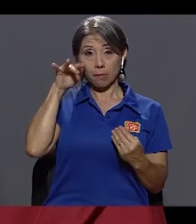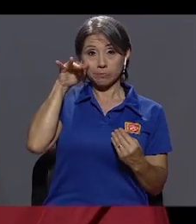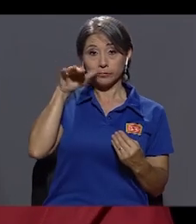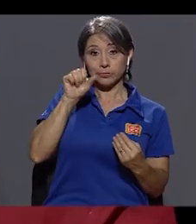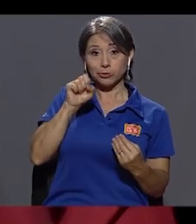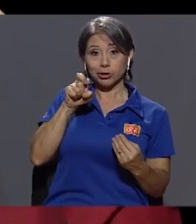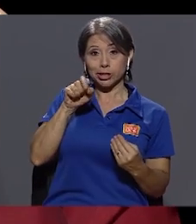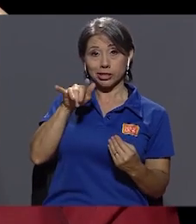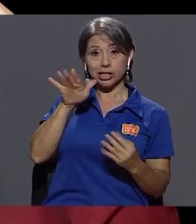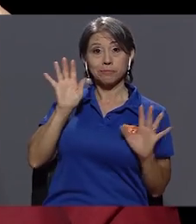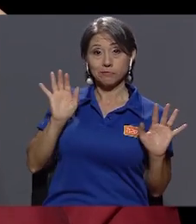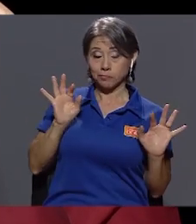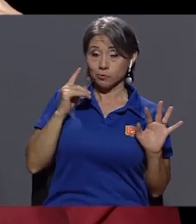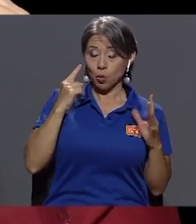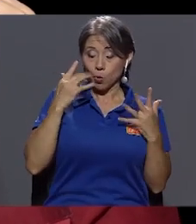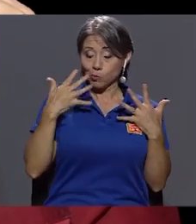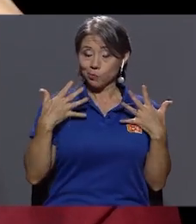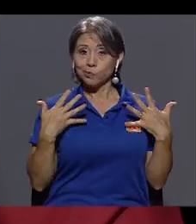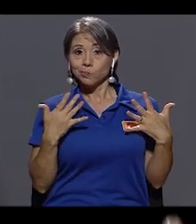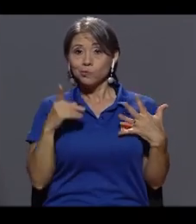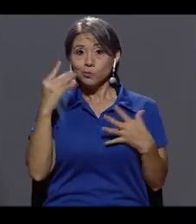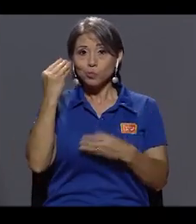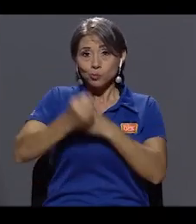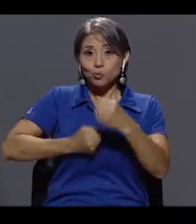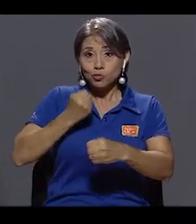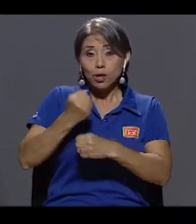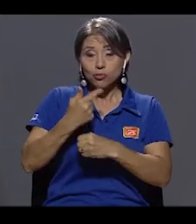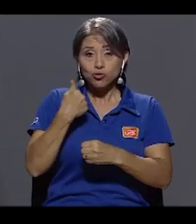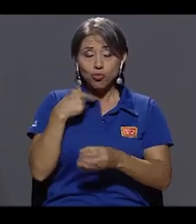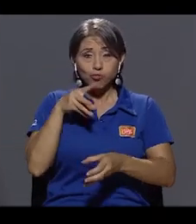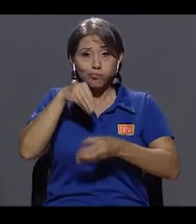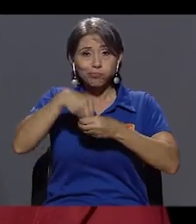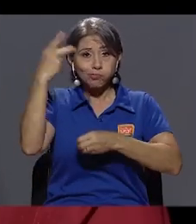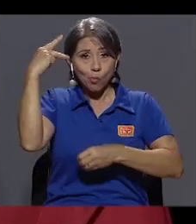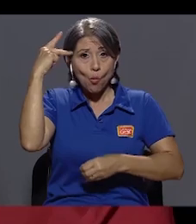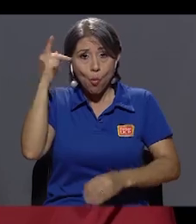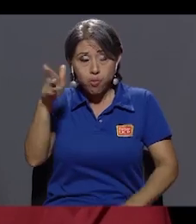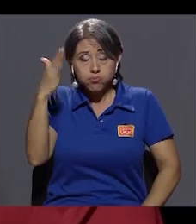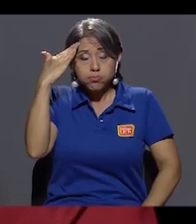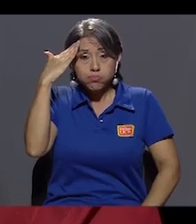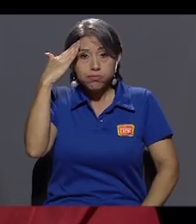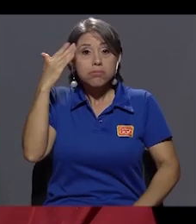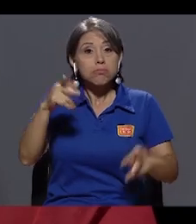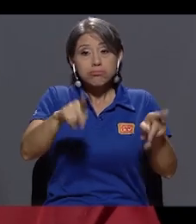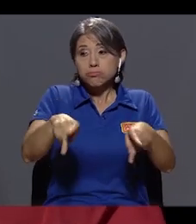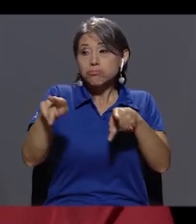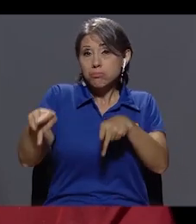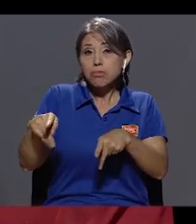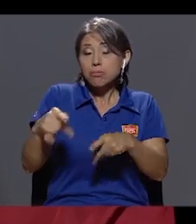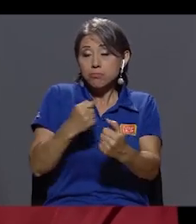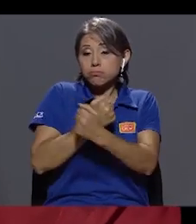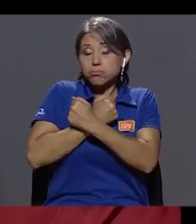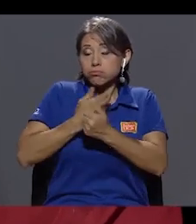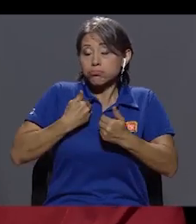Usted sabe, yo muchos años metido en la política. La gente me quiere.